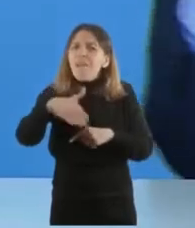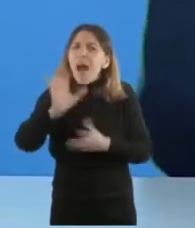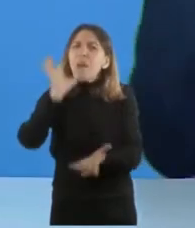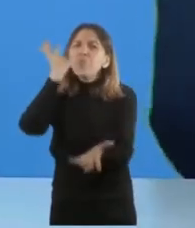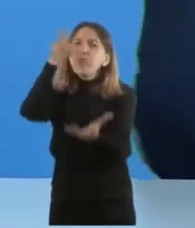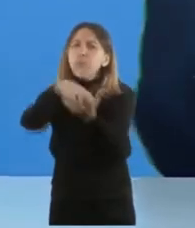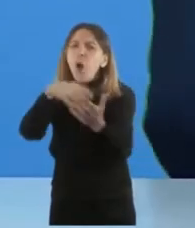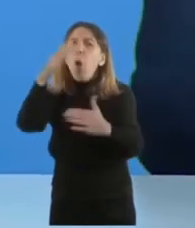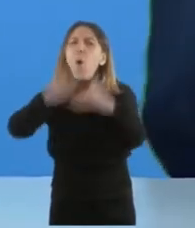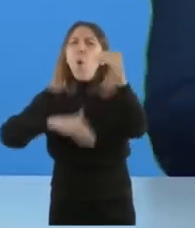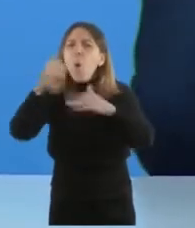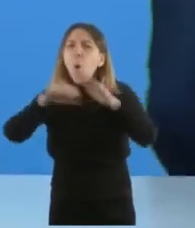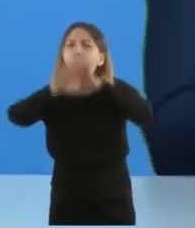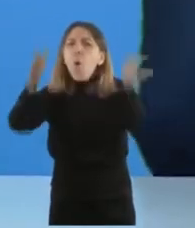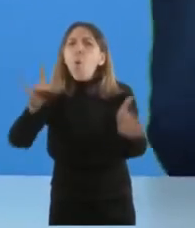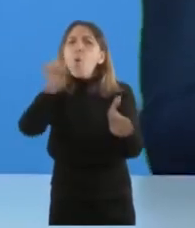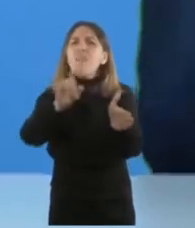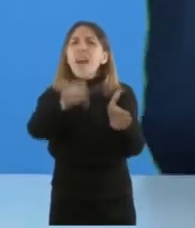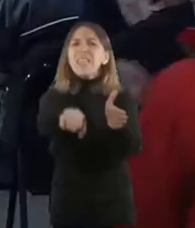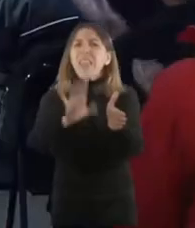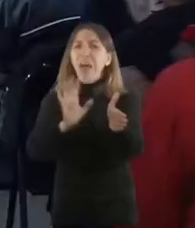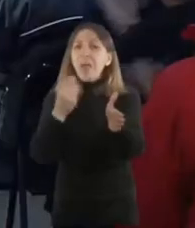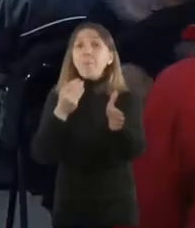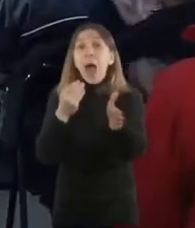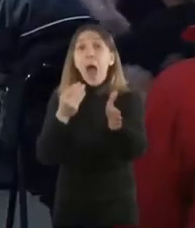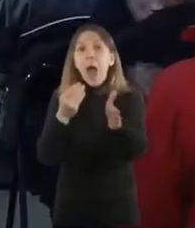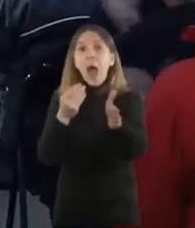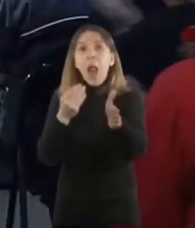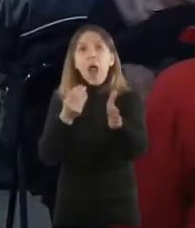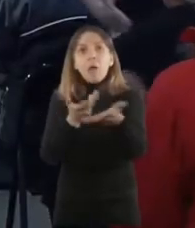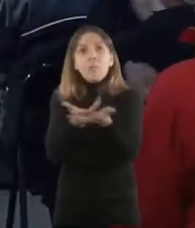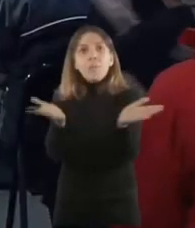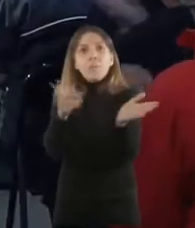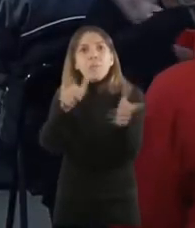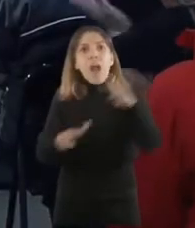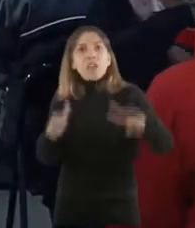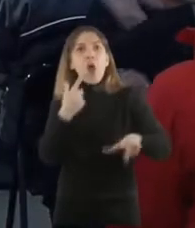que le demos a la región y